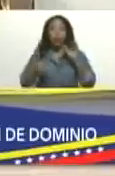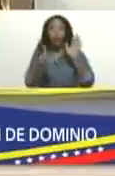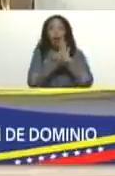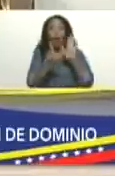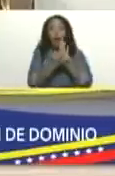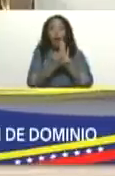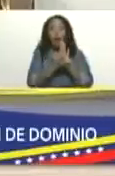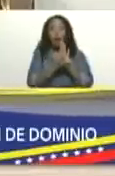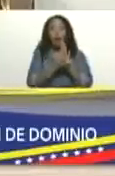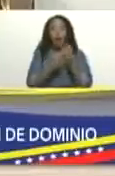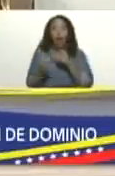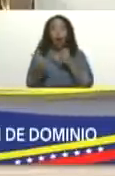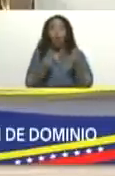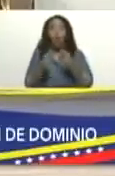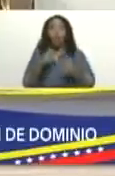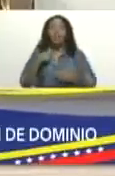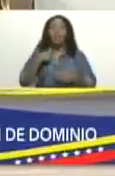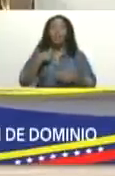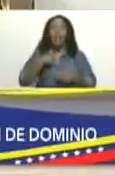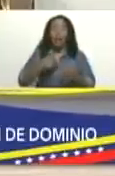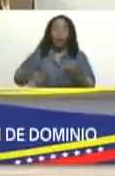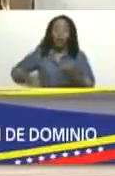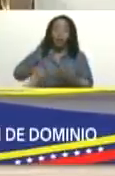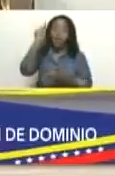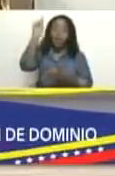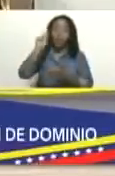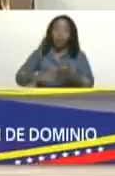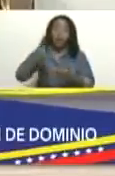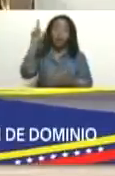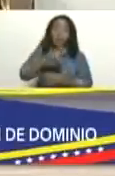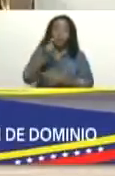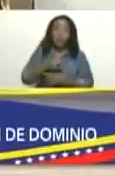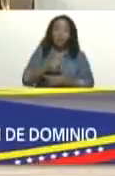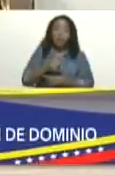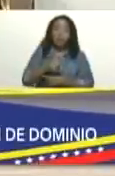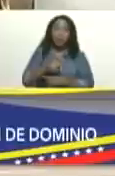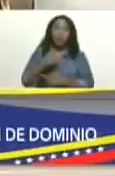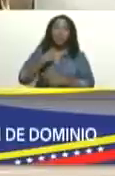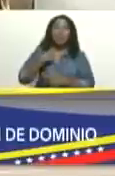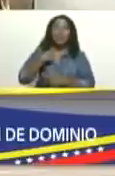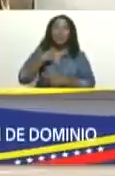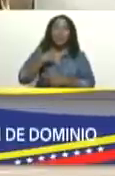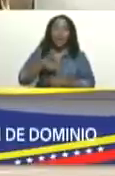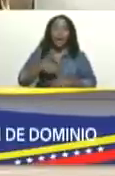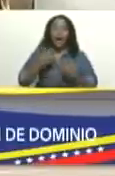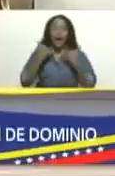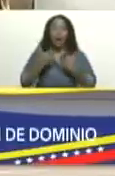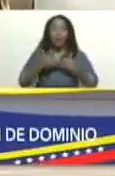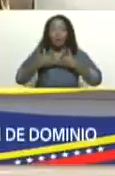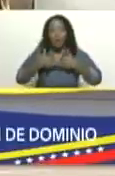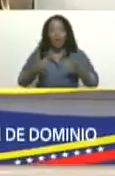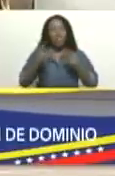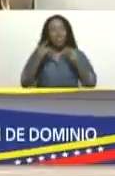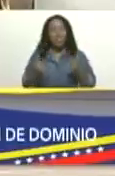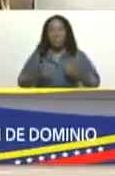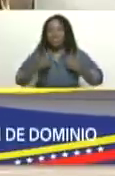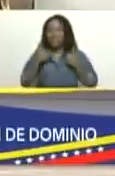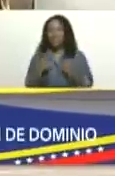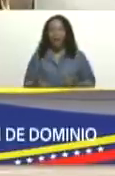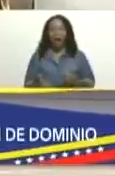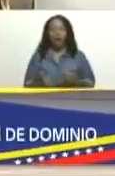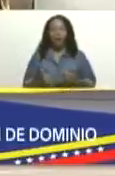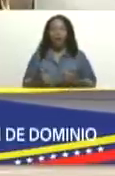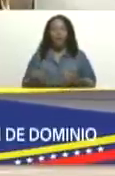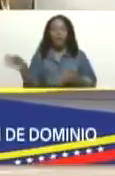extinción de dominio tiene que ser firmada y tiene que entrar en vigencia porque es